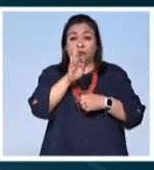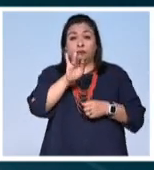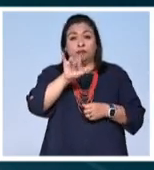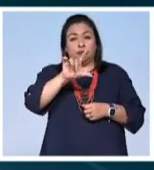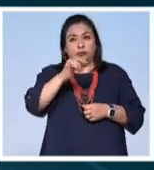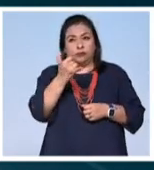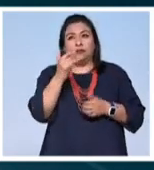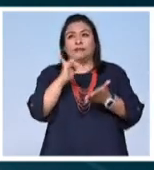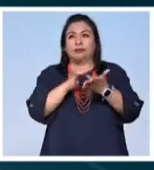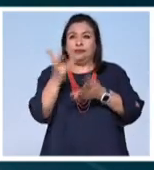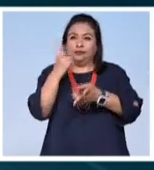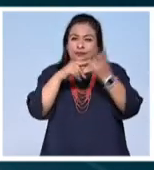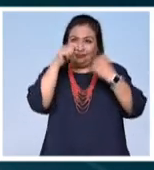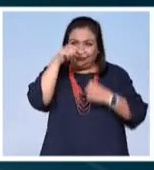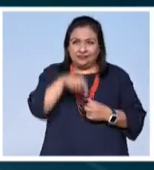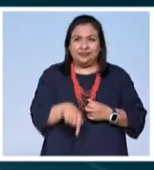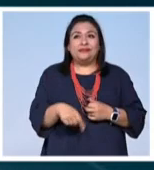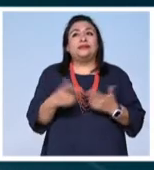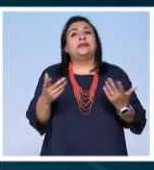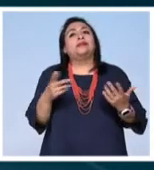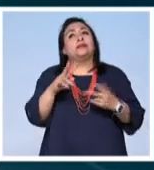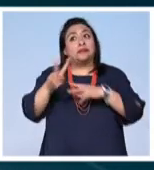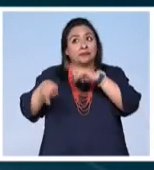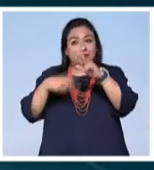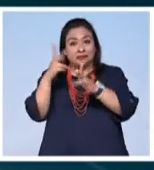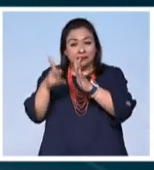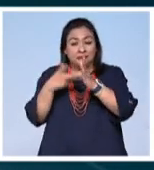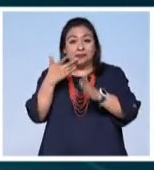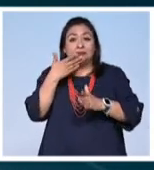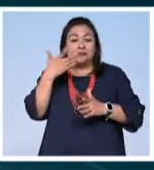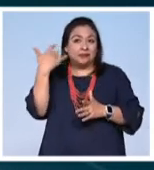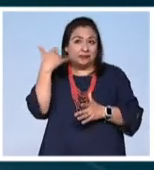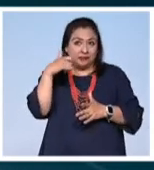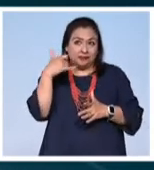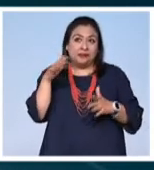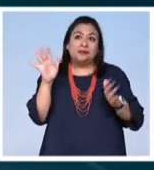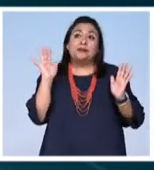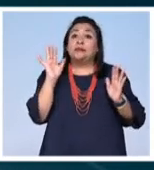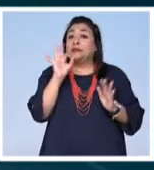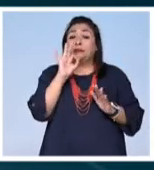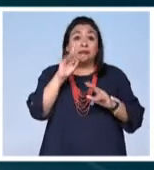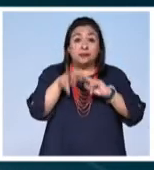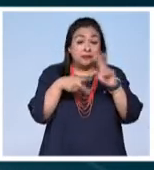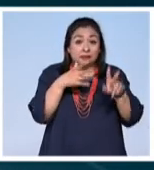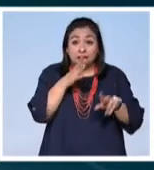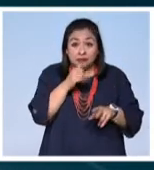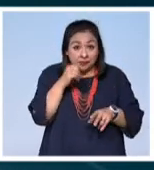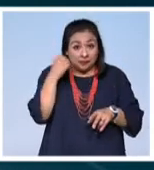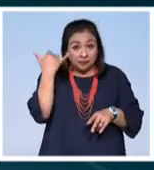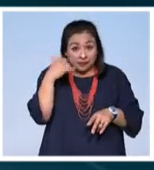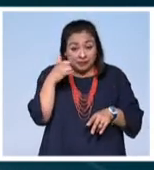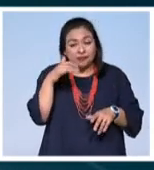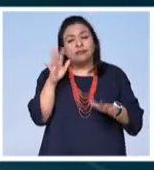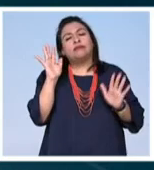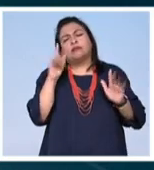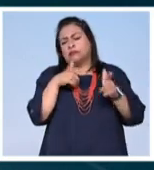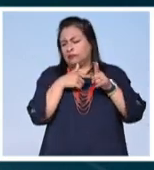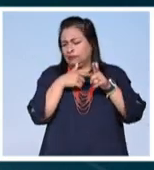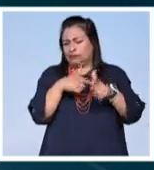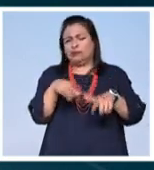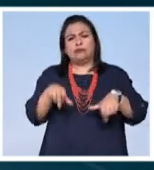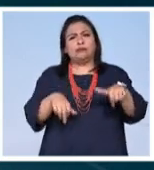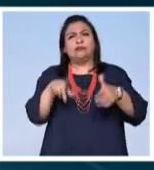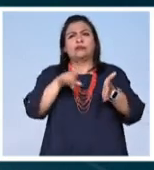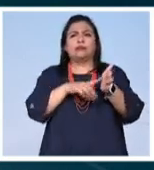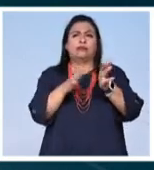Muchísimas gracias por haberse trasladado hasta acá. Buen regreso a Mérida, y los que no puedan ir a Mérida, pues que sigan todas las actividades a